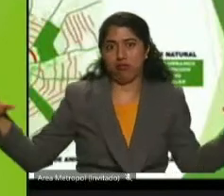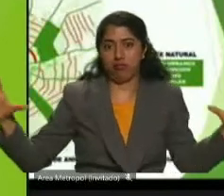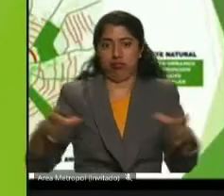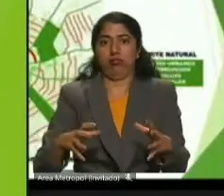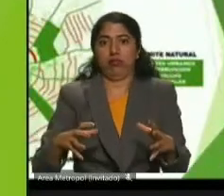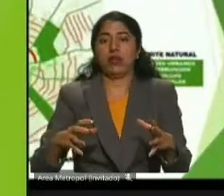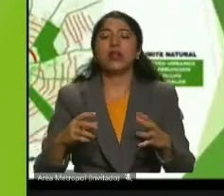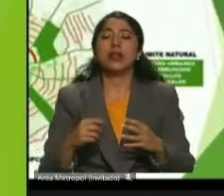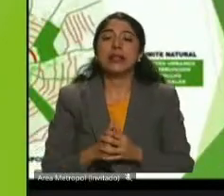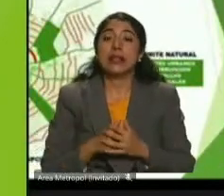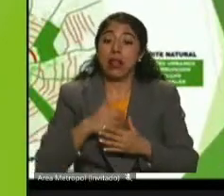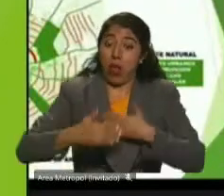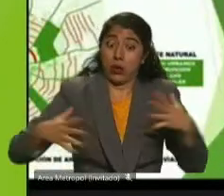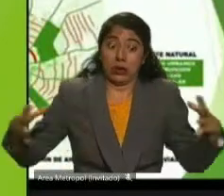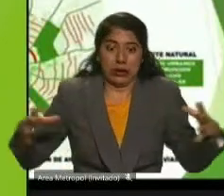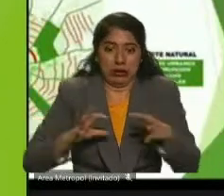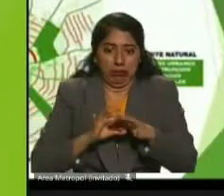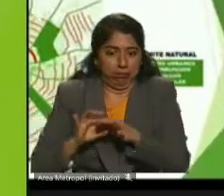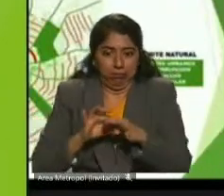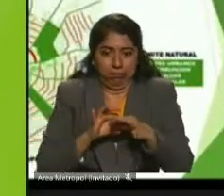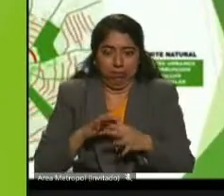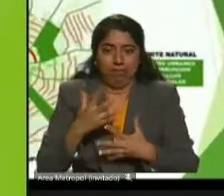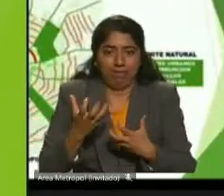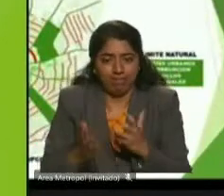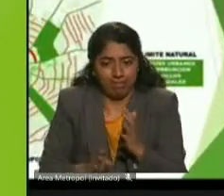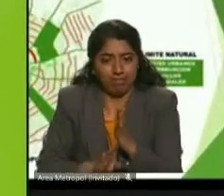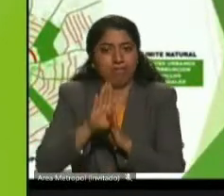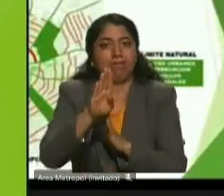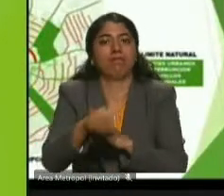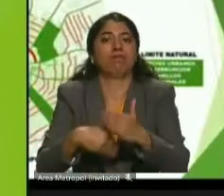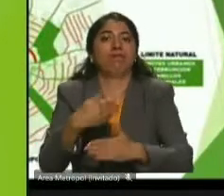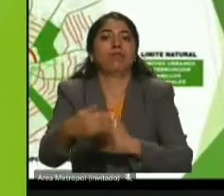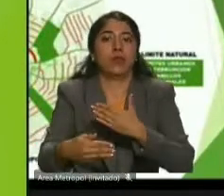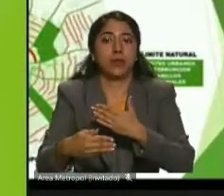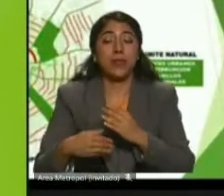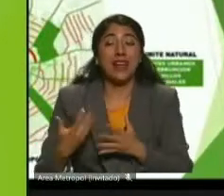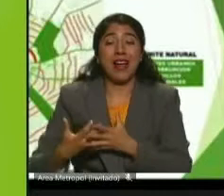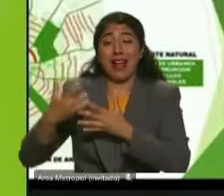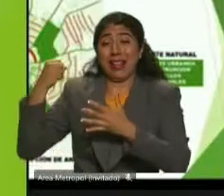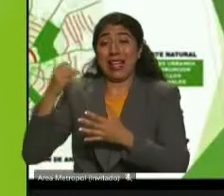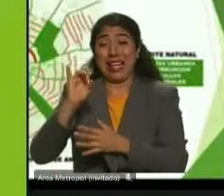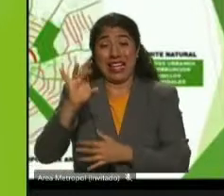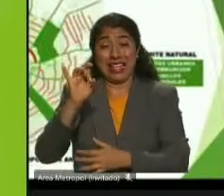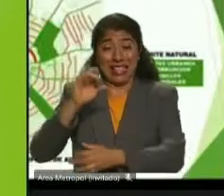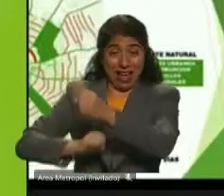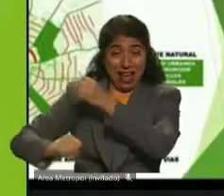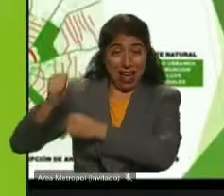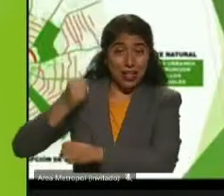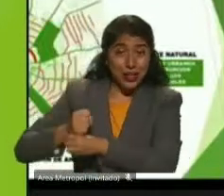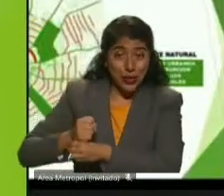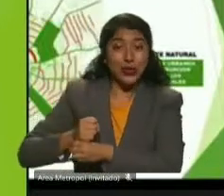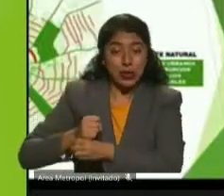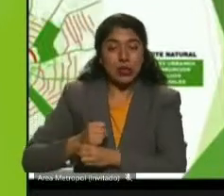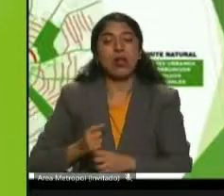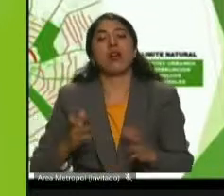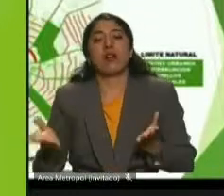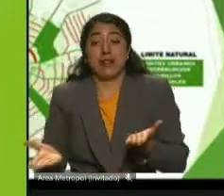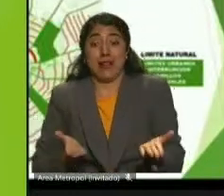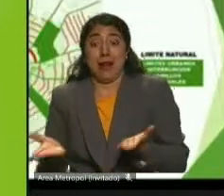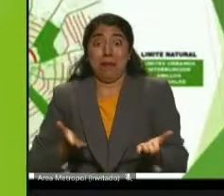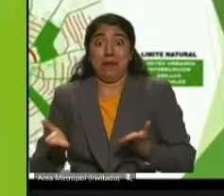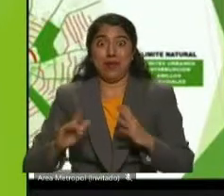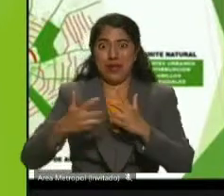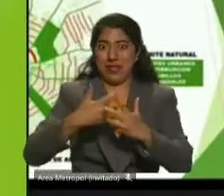¿Qué teníamos hace 15 años atrás? Concentrado todo un sistema de servicios, nuestro desafío, y lo